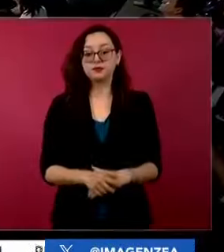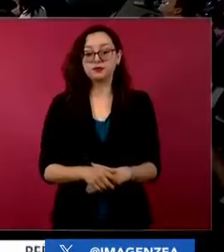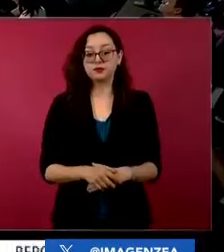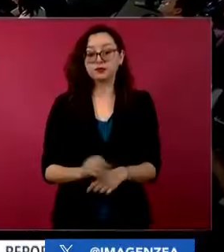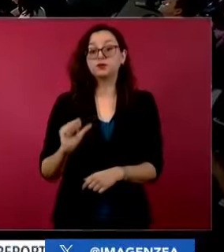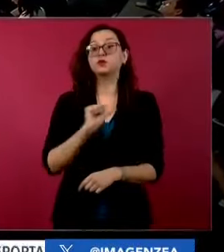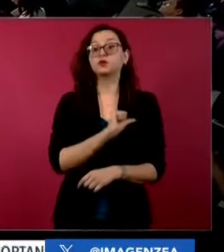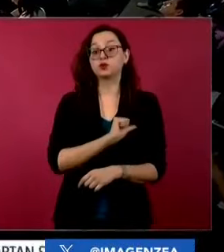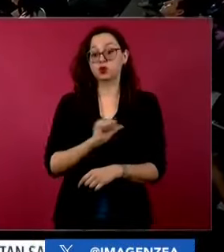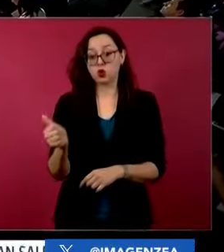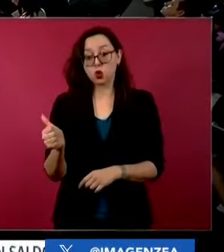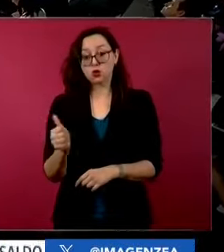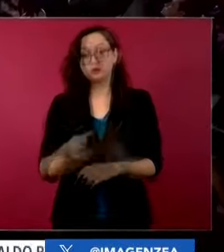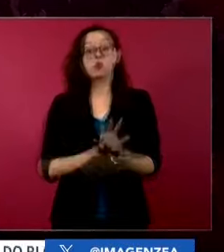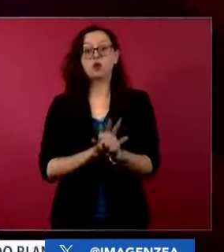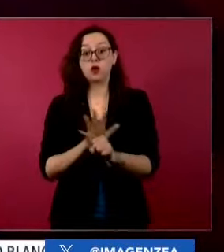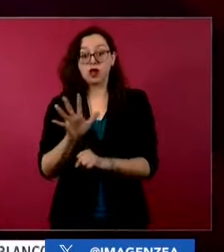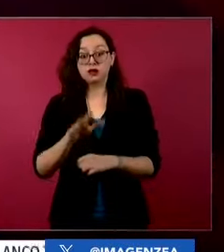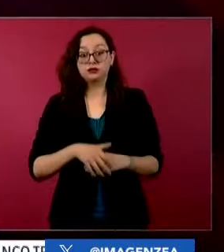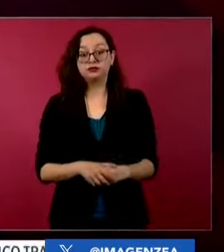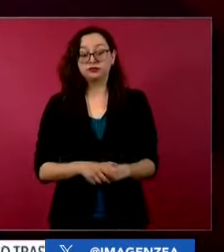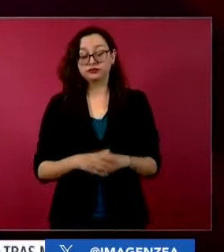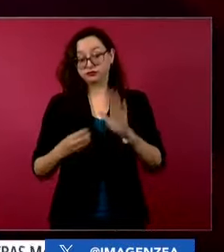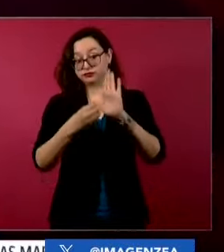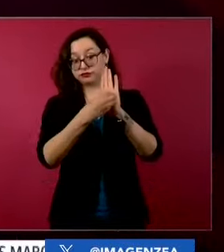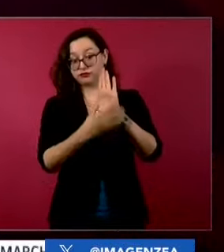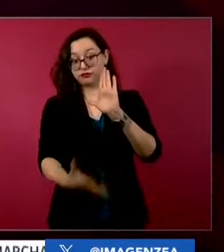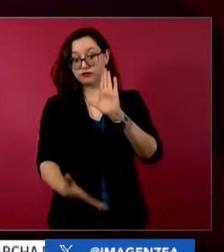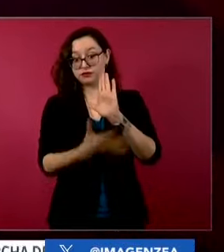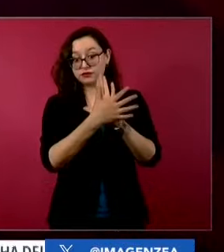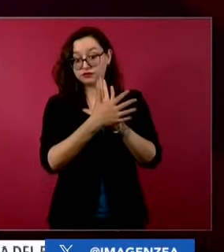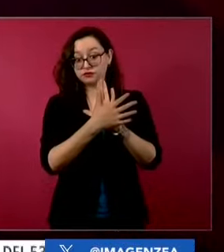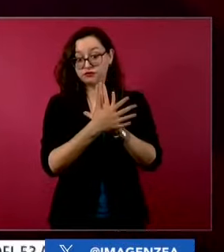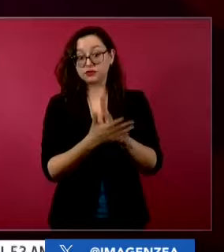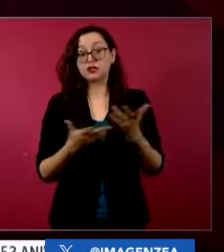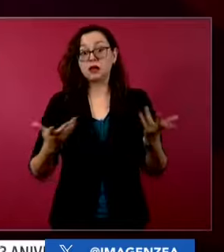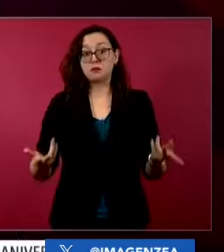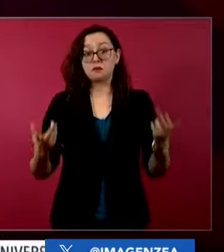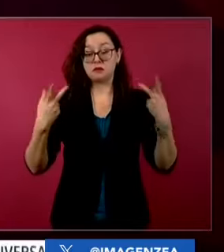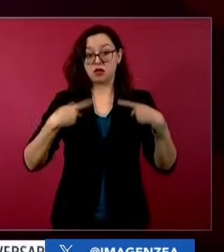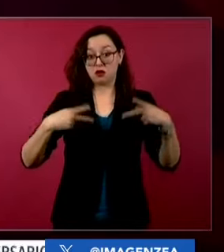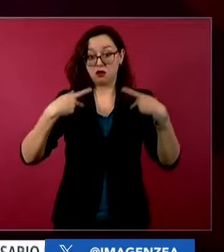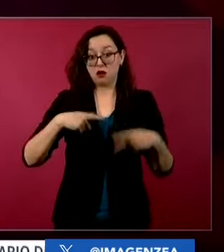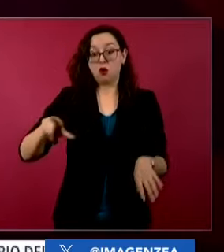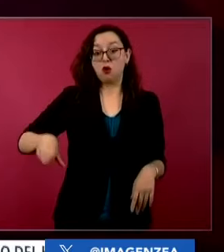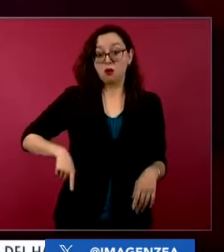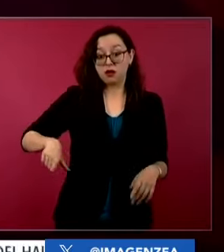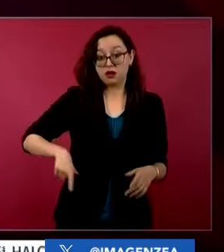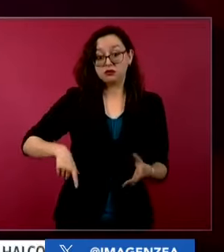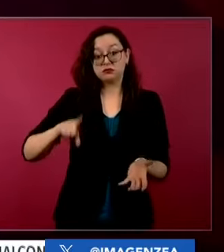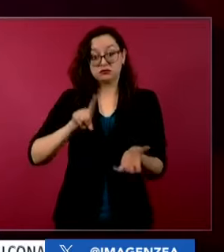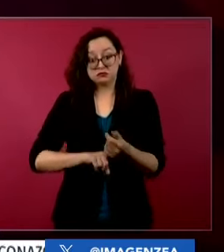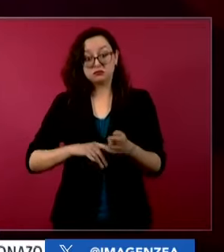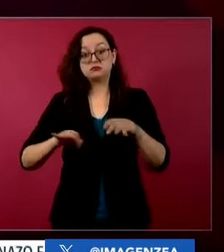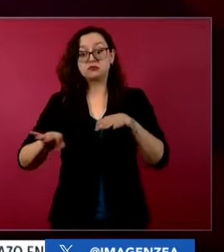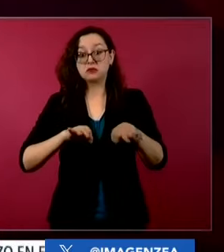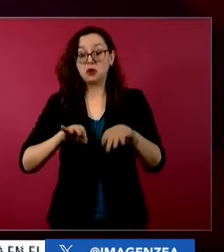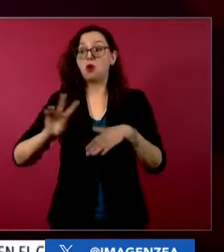Que no haya reelección, que fue uno de los 100 puntos que planteé aquí en el Zócalo.